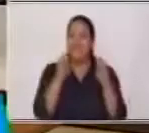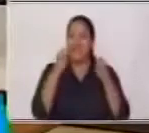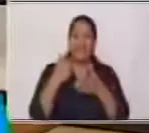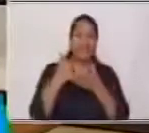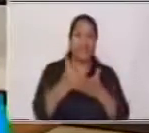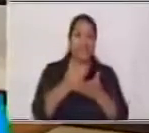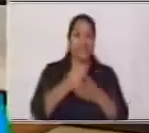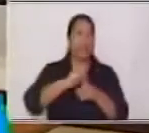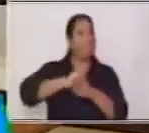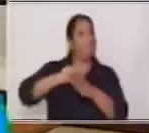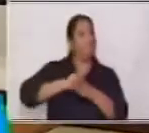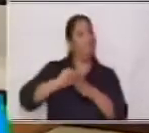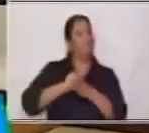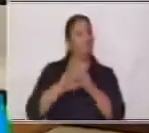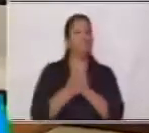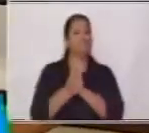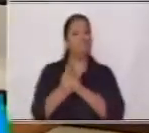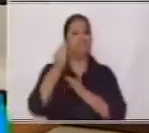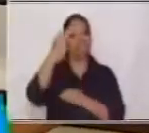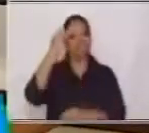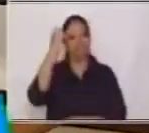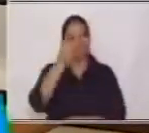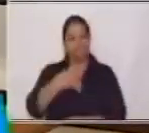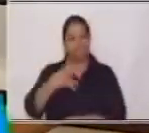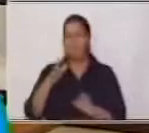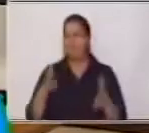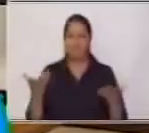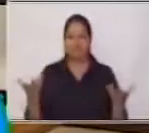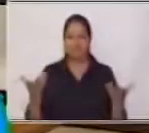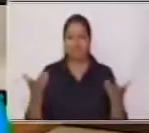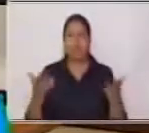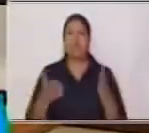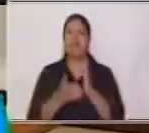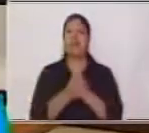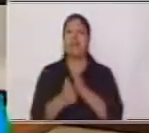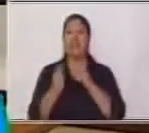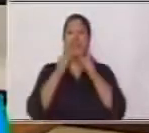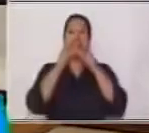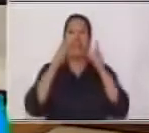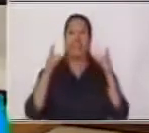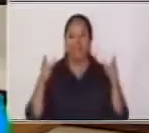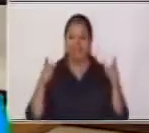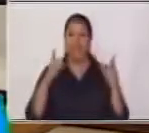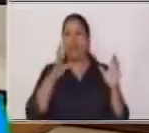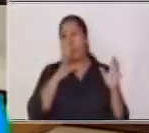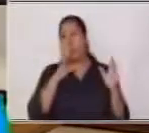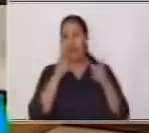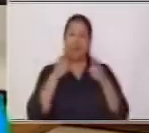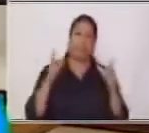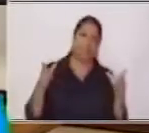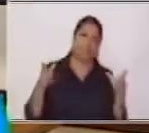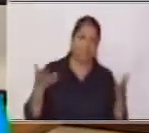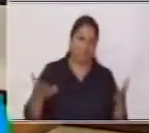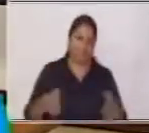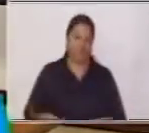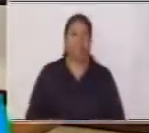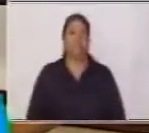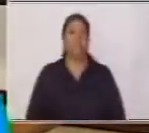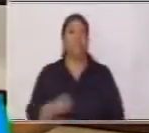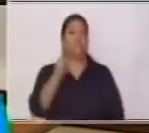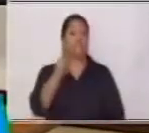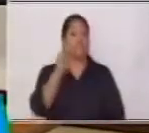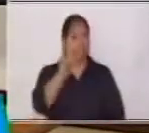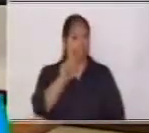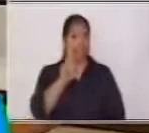ejercitar habilidades y destrezas como la habilidad lingüística Antes de empezar, te recomiendo